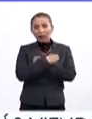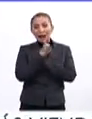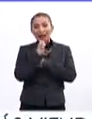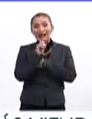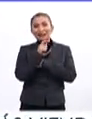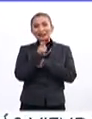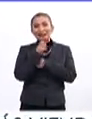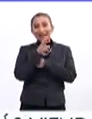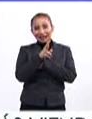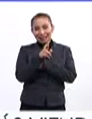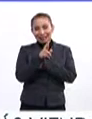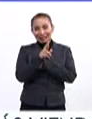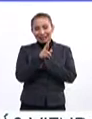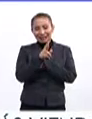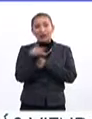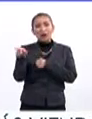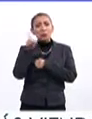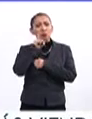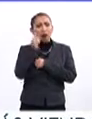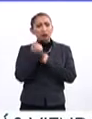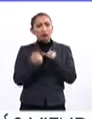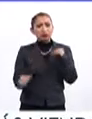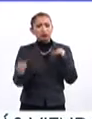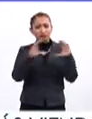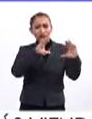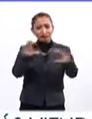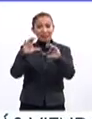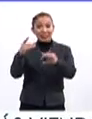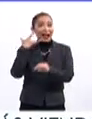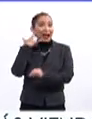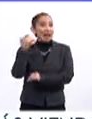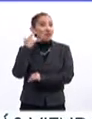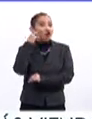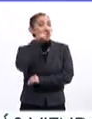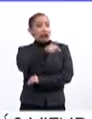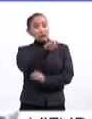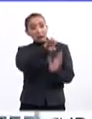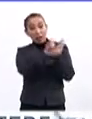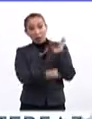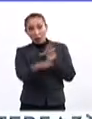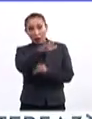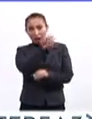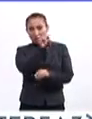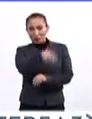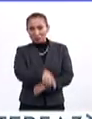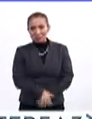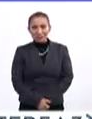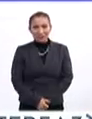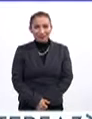es Esther Wachiki, una importante pedagoga californiana que es referencia en este ámbito.